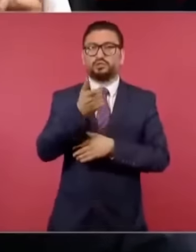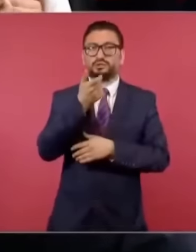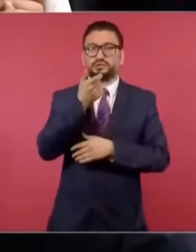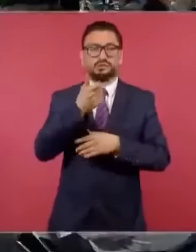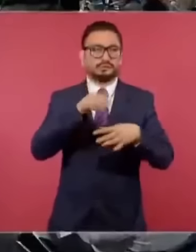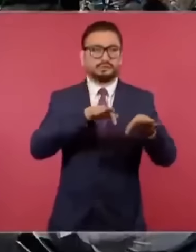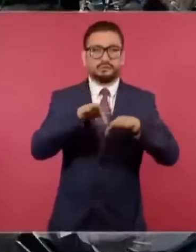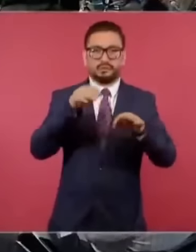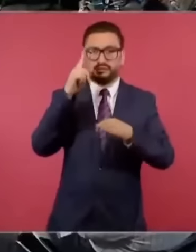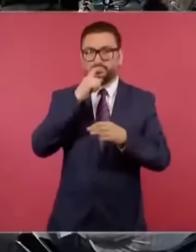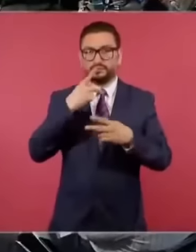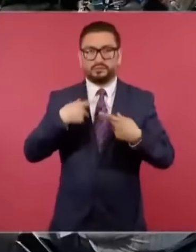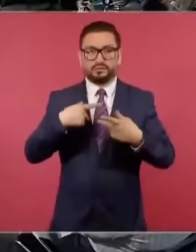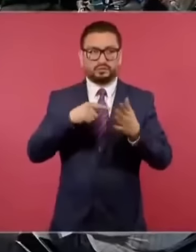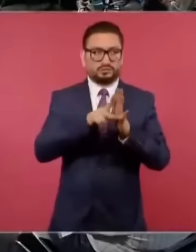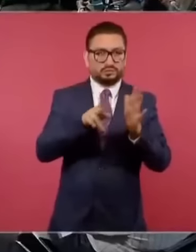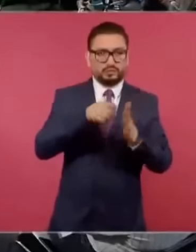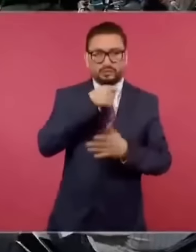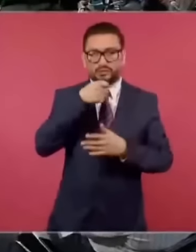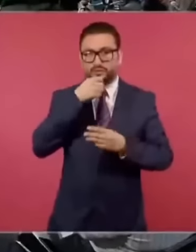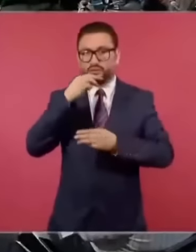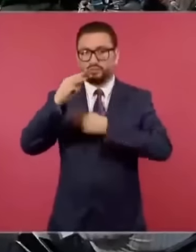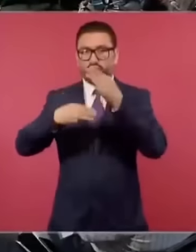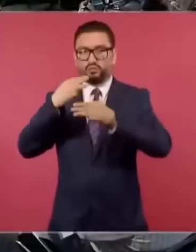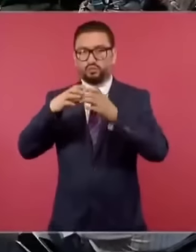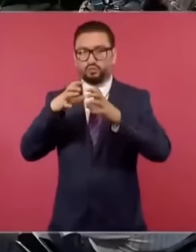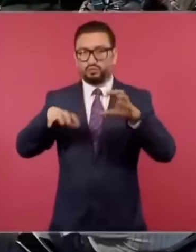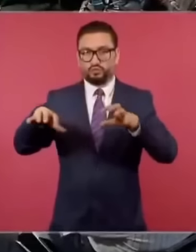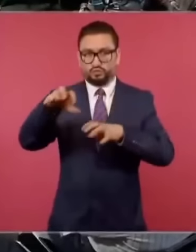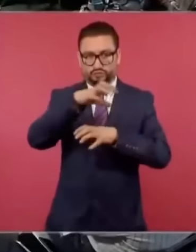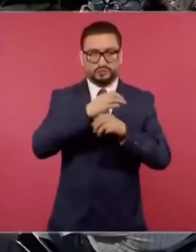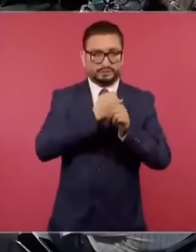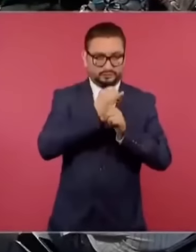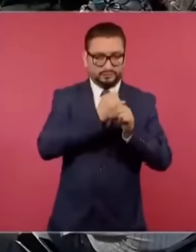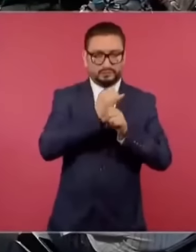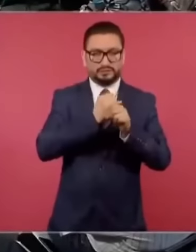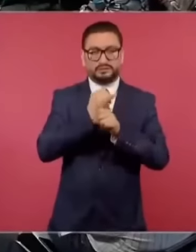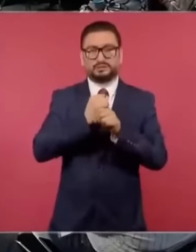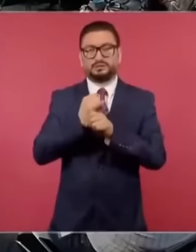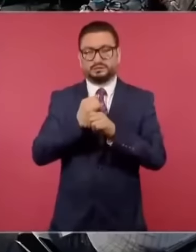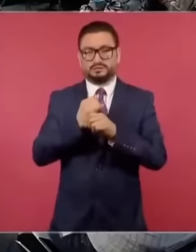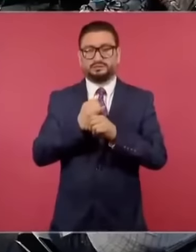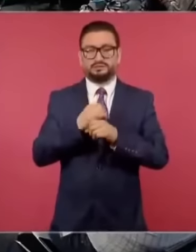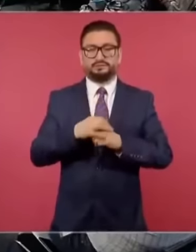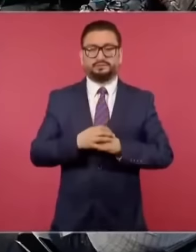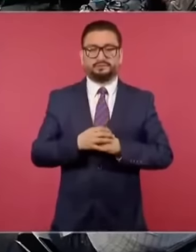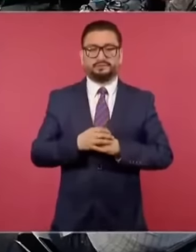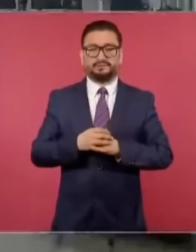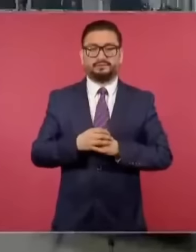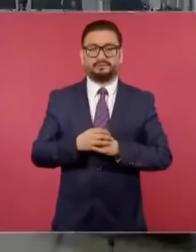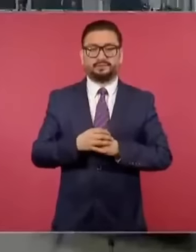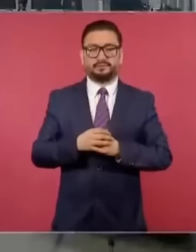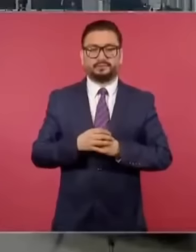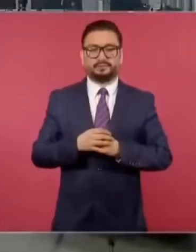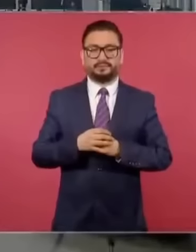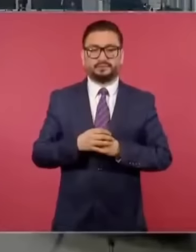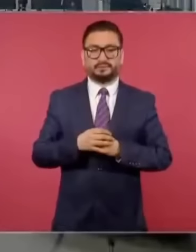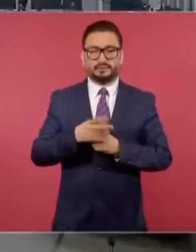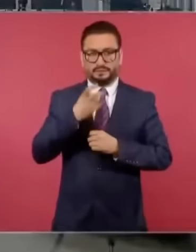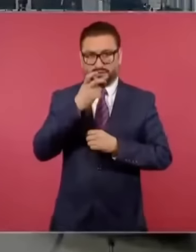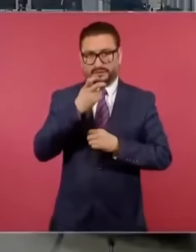laboral de periodistas en diferentes partes del mundo. Esta investigación forma parte de este